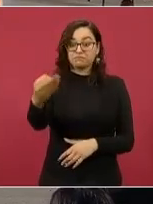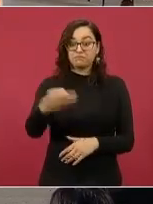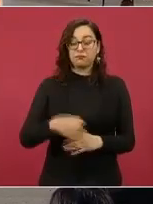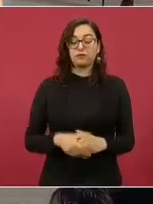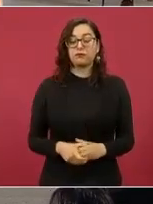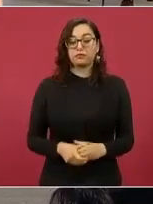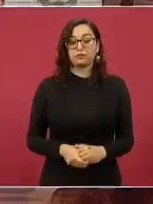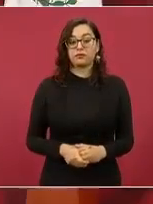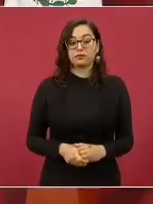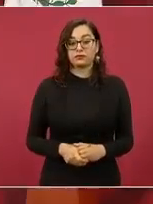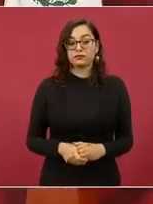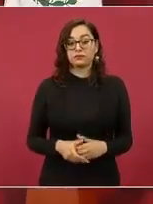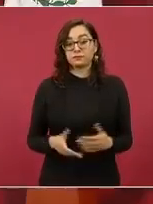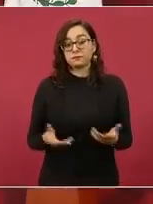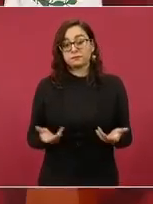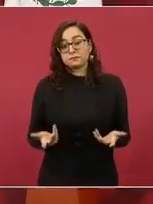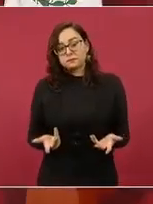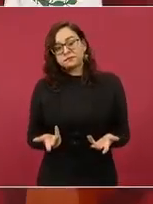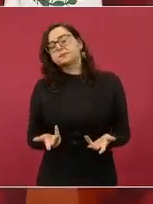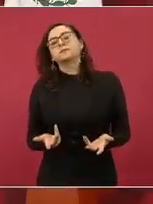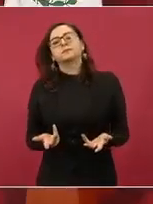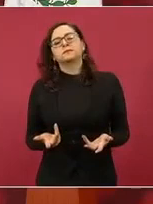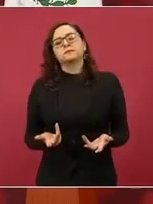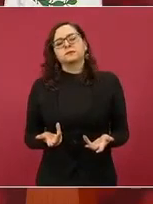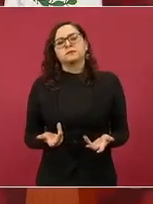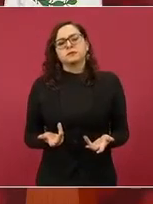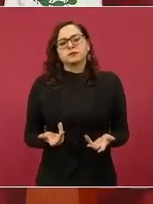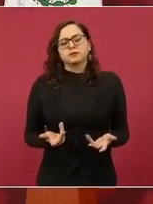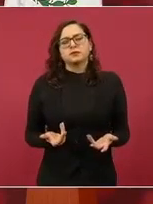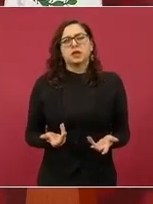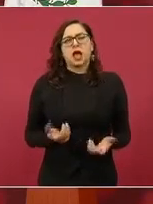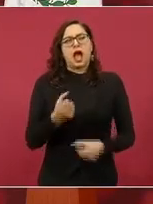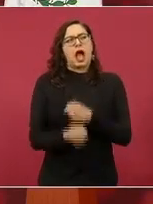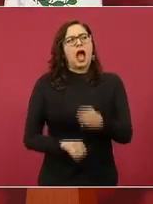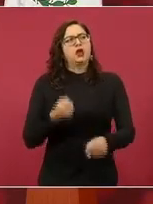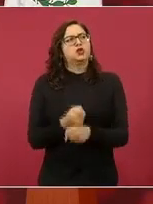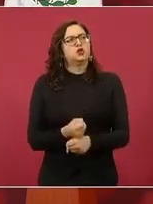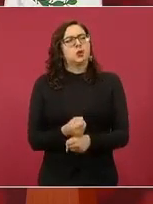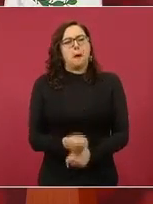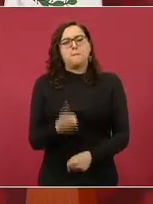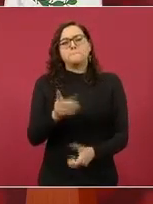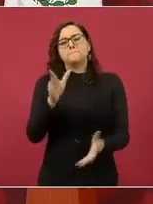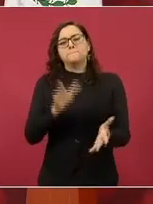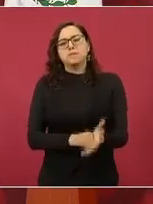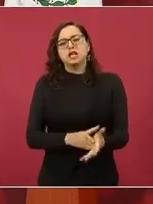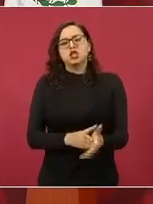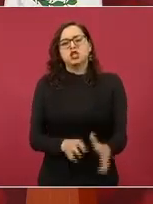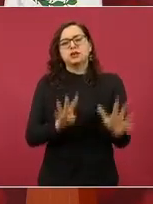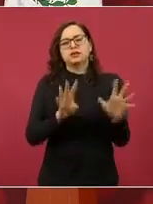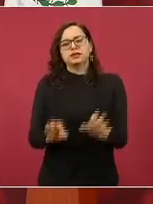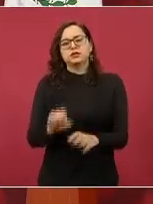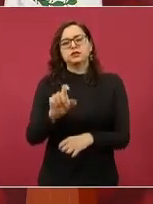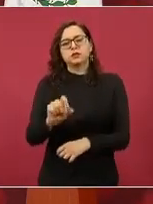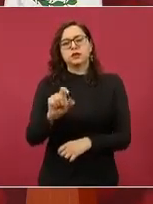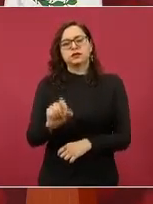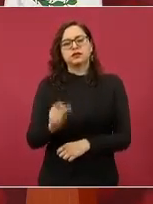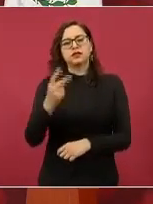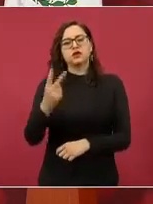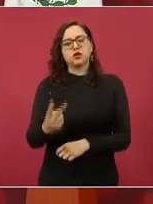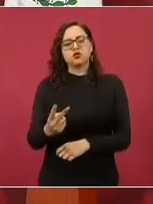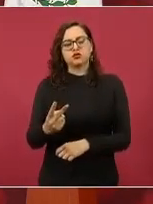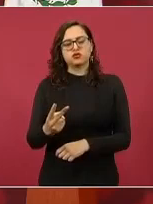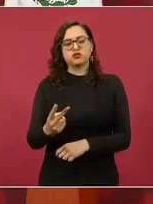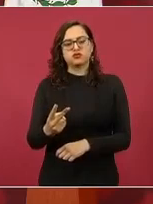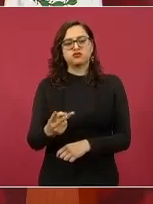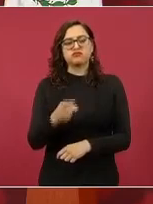Y en 1922 encontraron